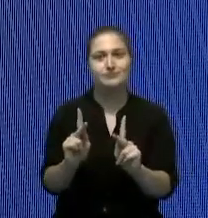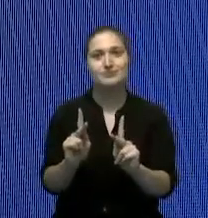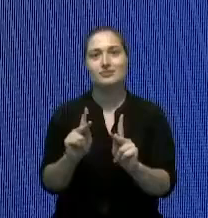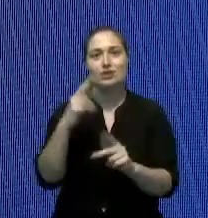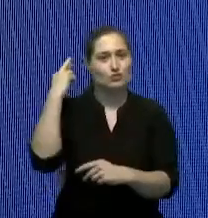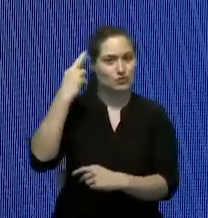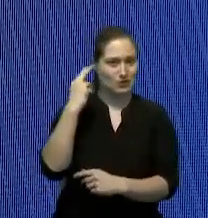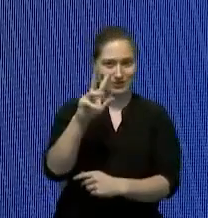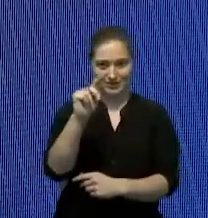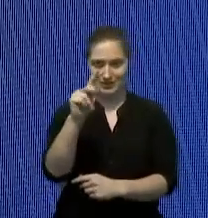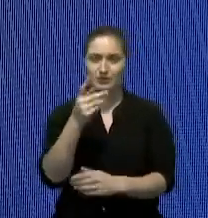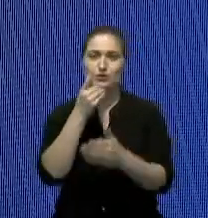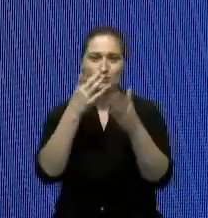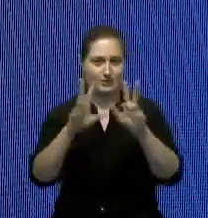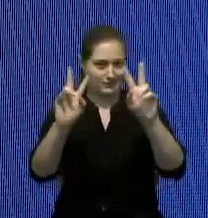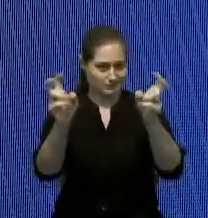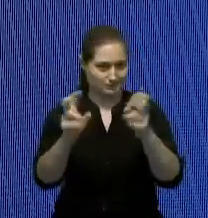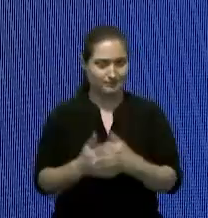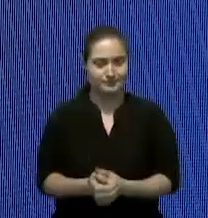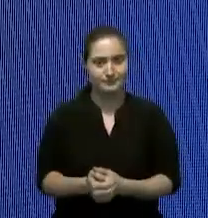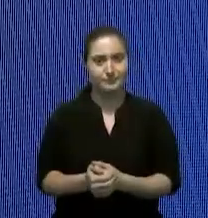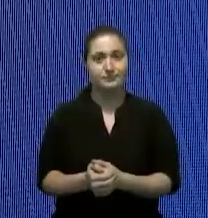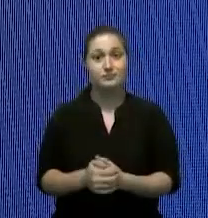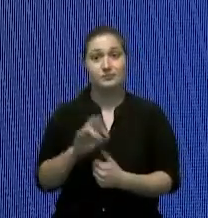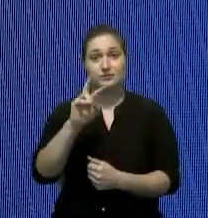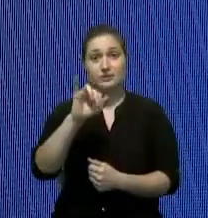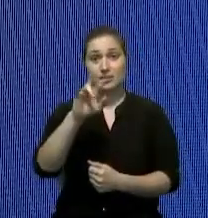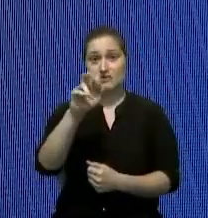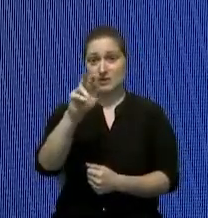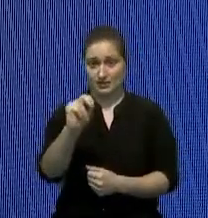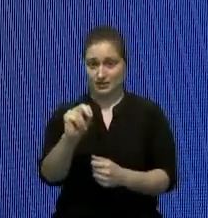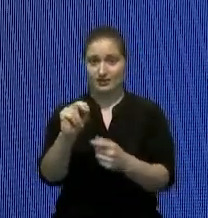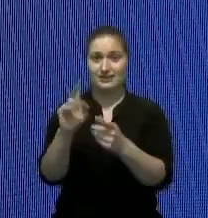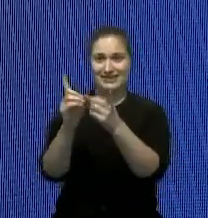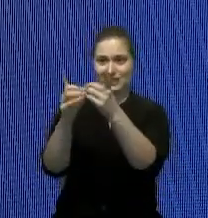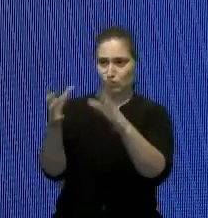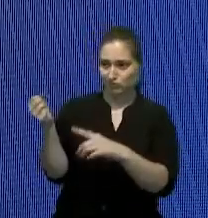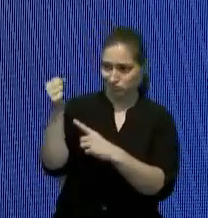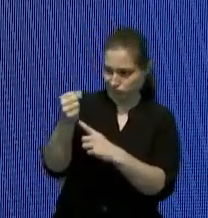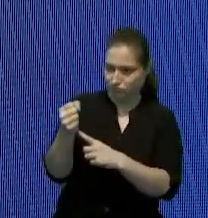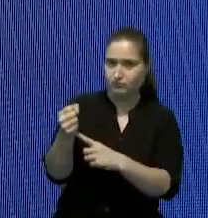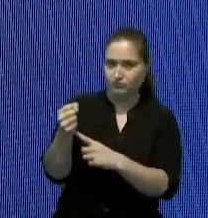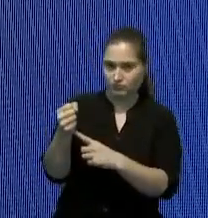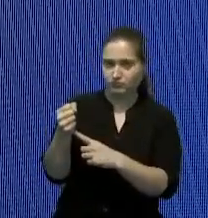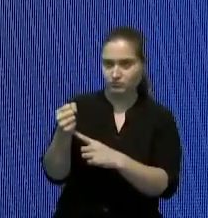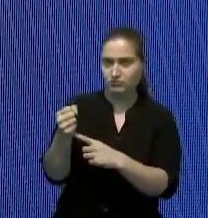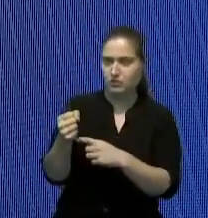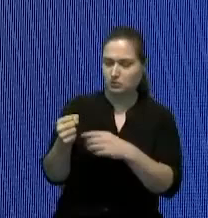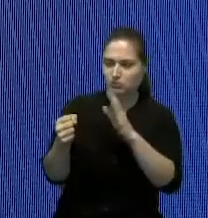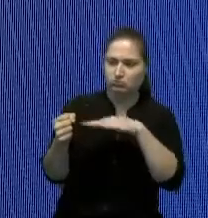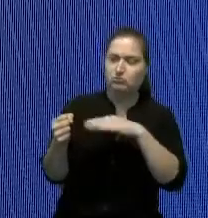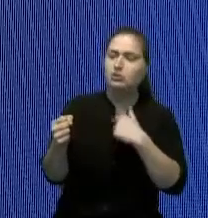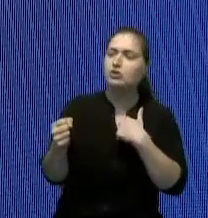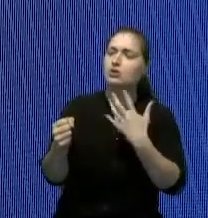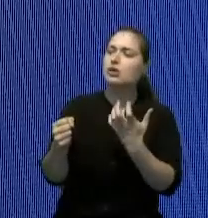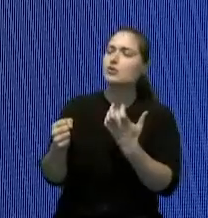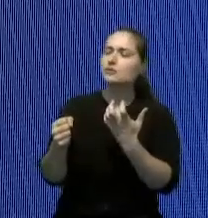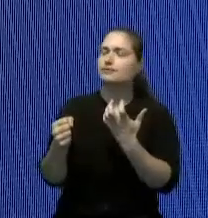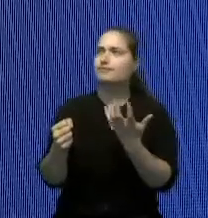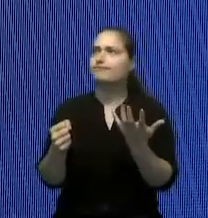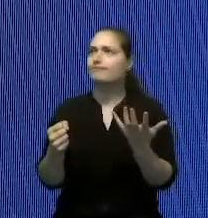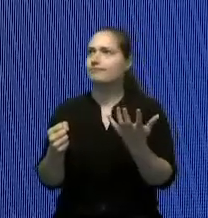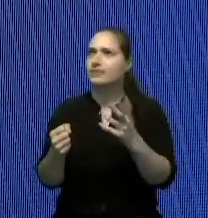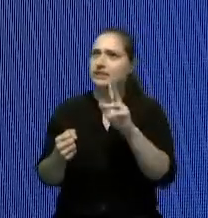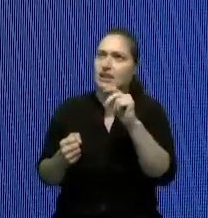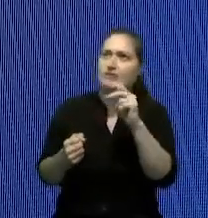Televisión Dominicana desde que yo le pedí a Iván Ruiz que fuera el director le dije Iván yo quiero que creemos una televisión una televisión